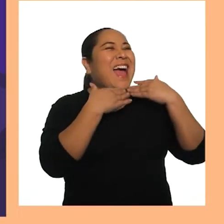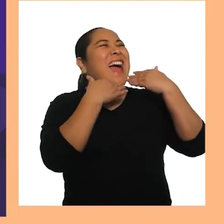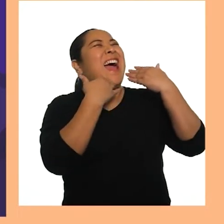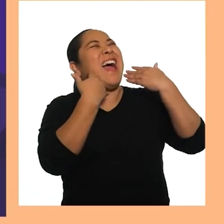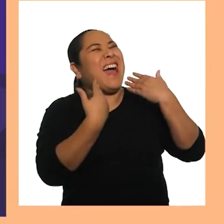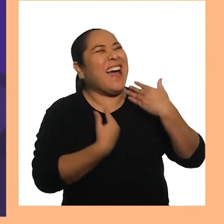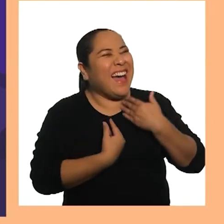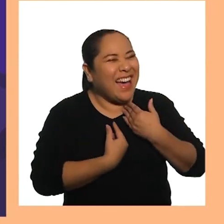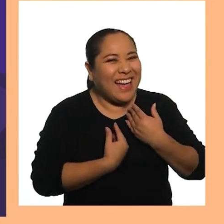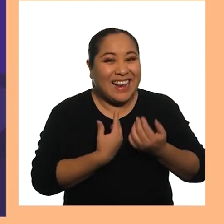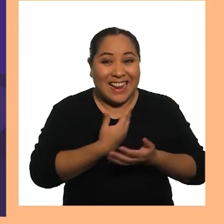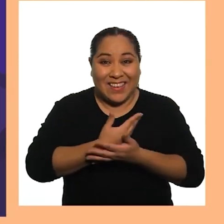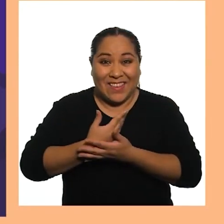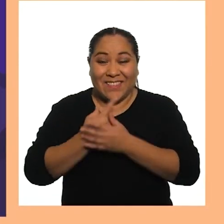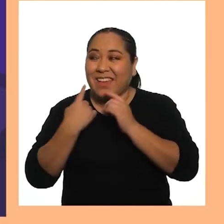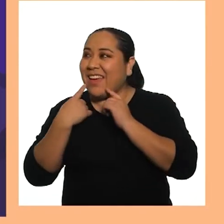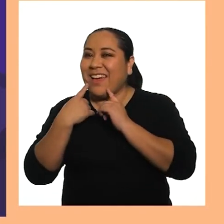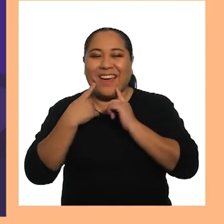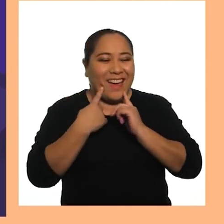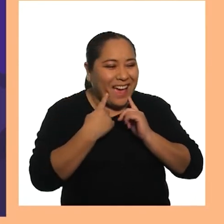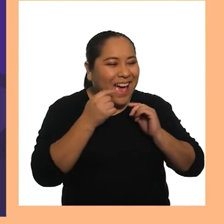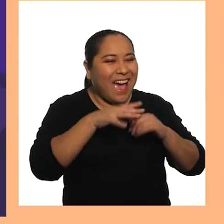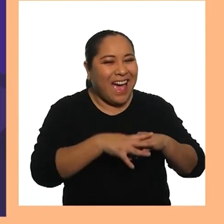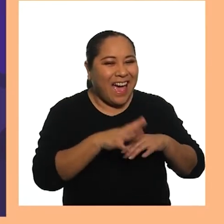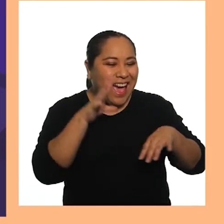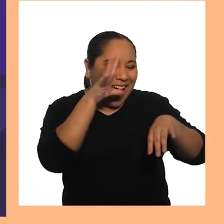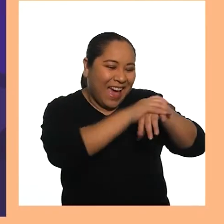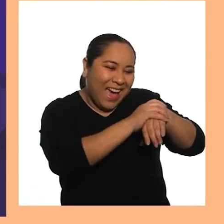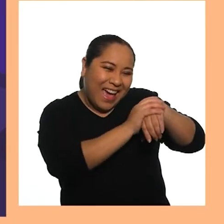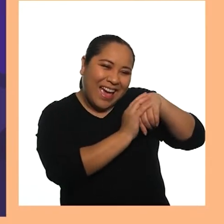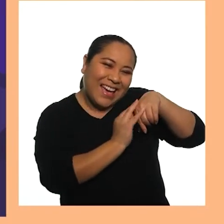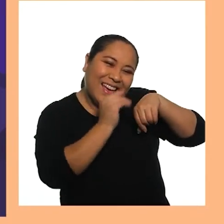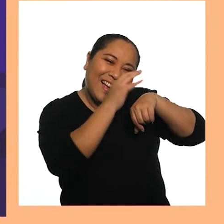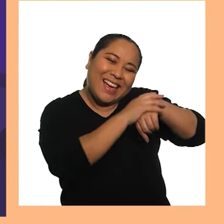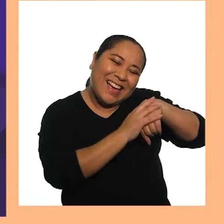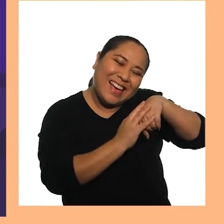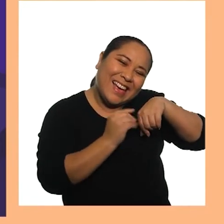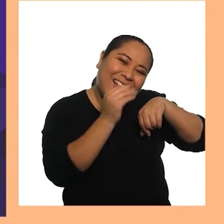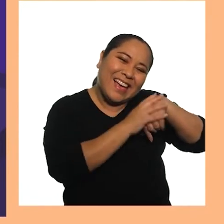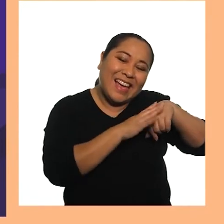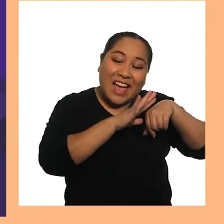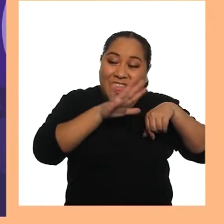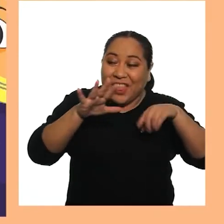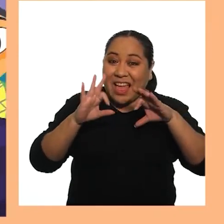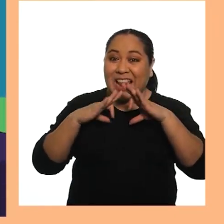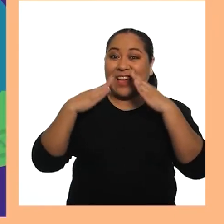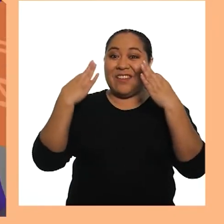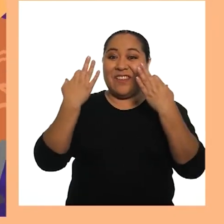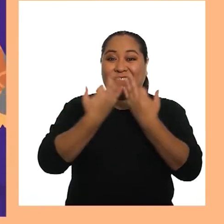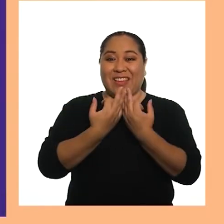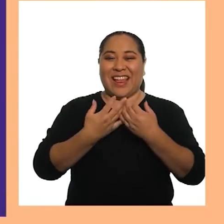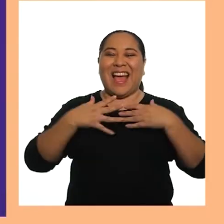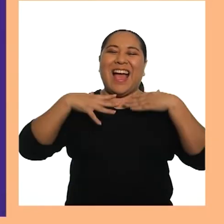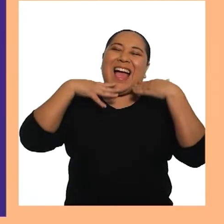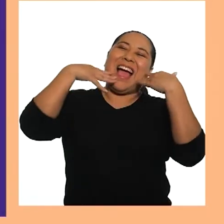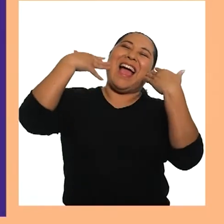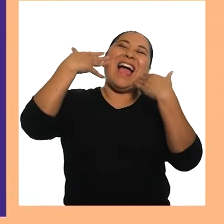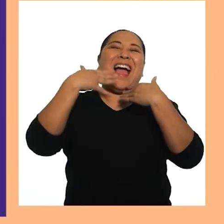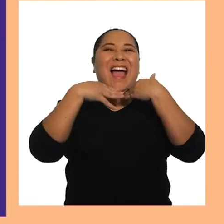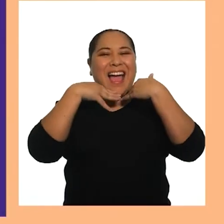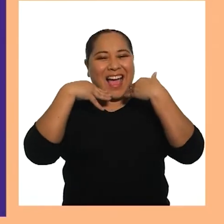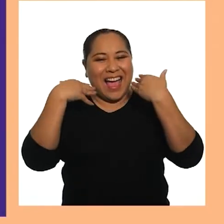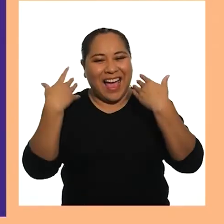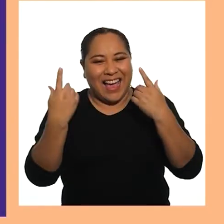La bebé gira Agarra Pelusa Y toda la familia Se